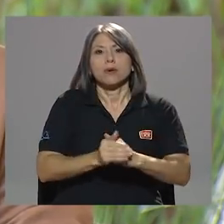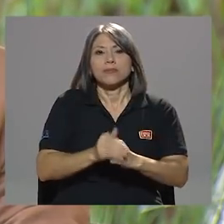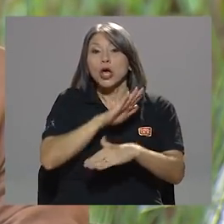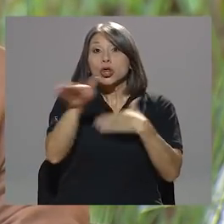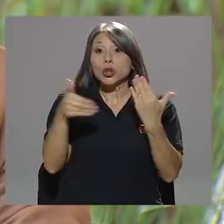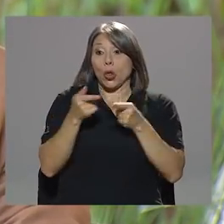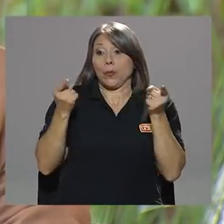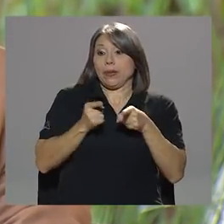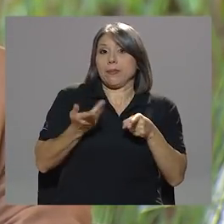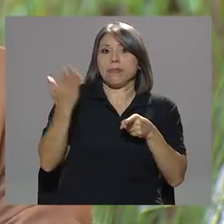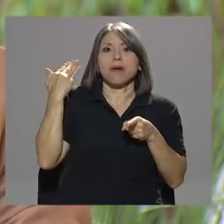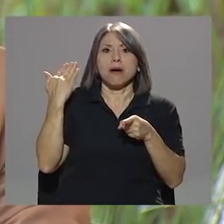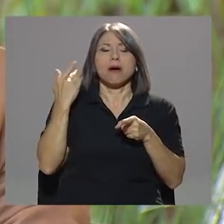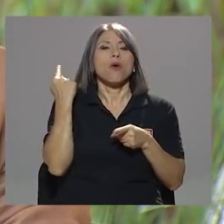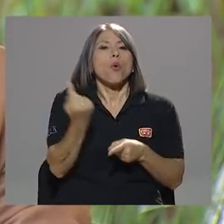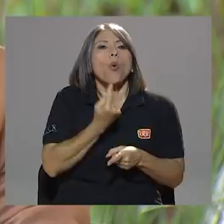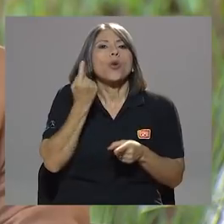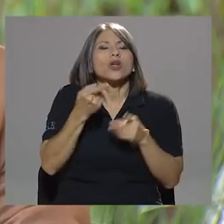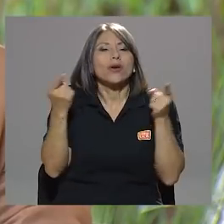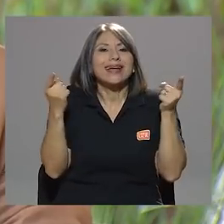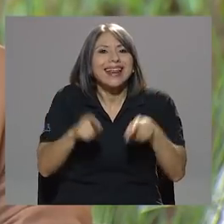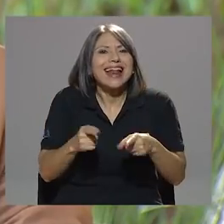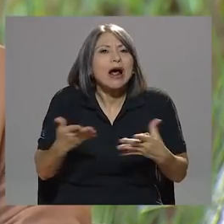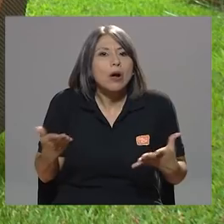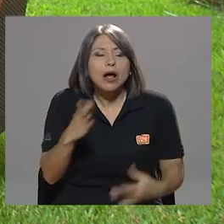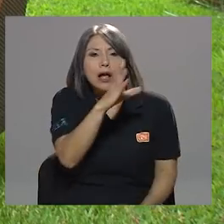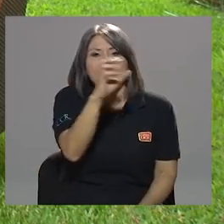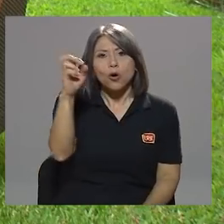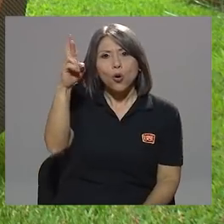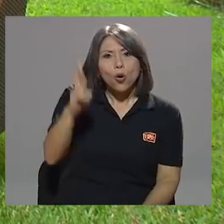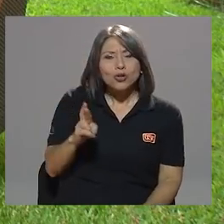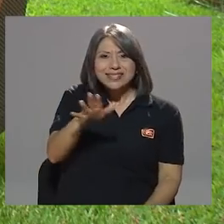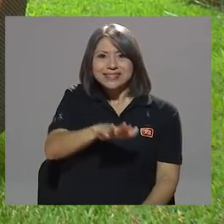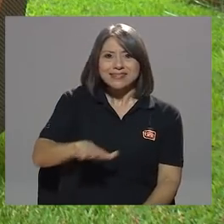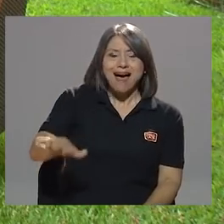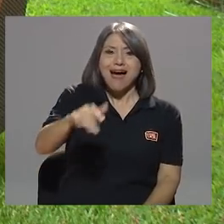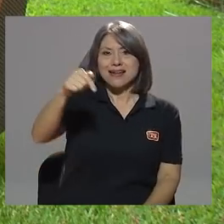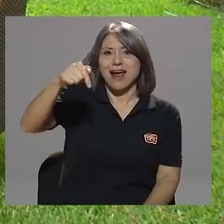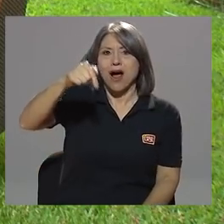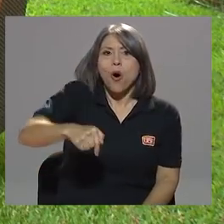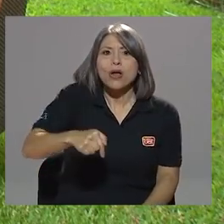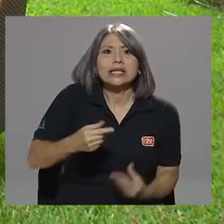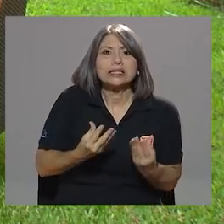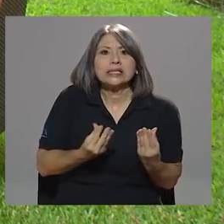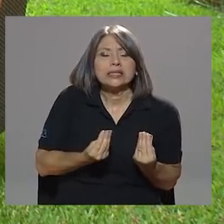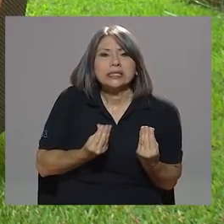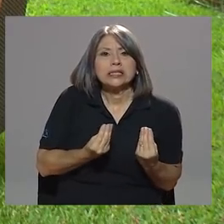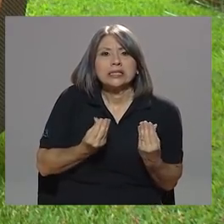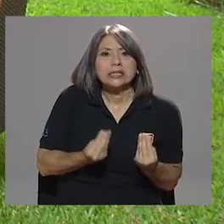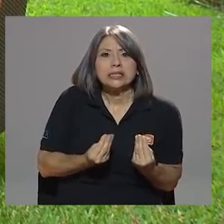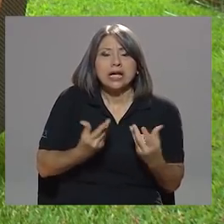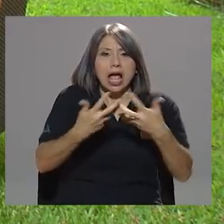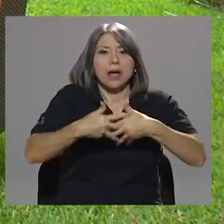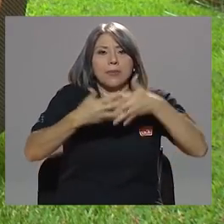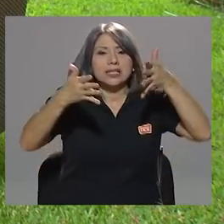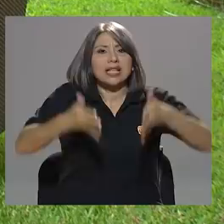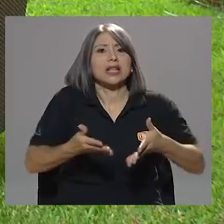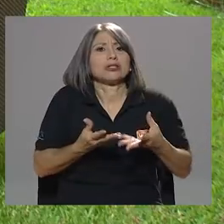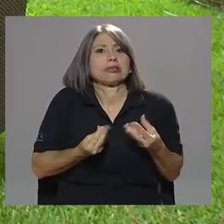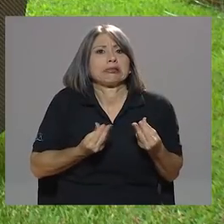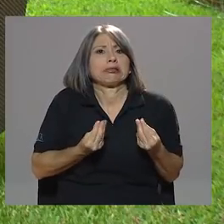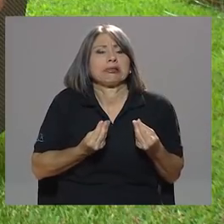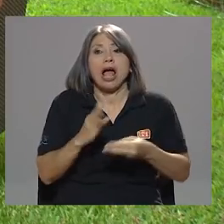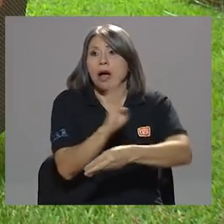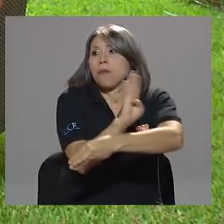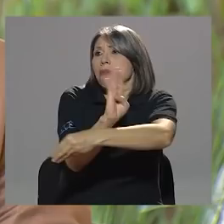actuaciones, lo único que generaron fue que Costa Rica hoy tenga miedo, que los empresarios tengan miedo, que